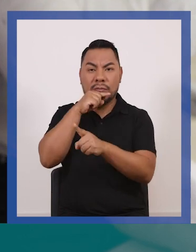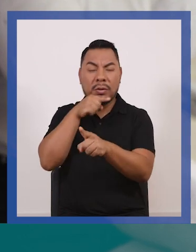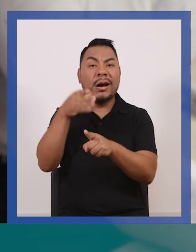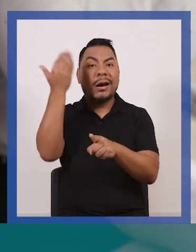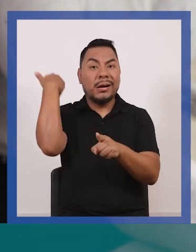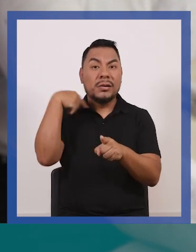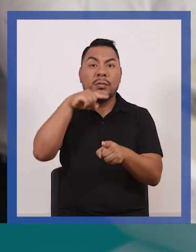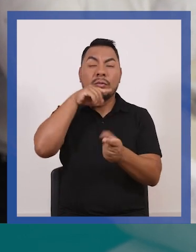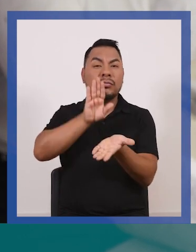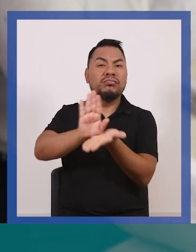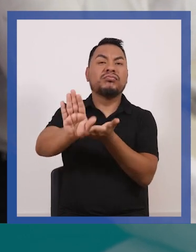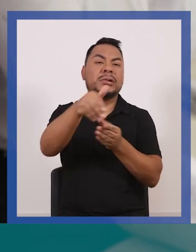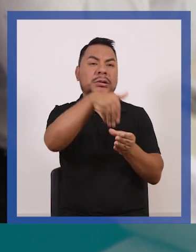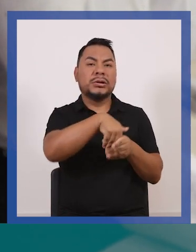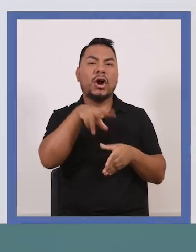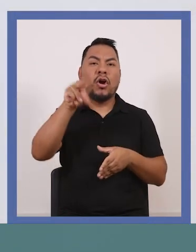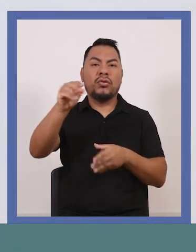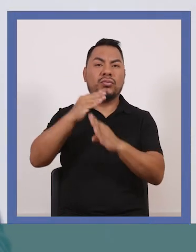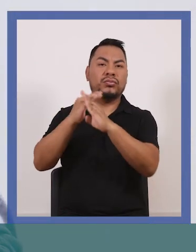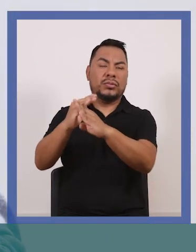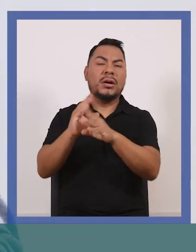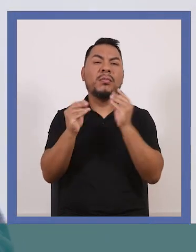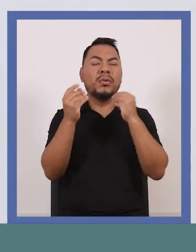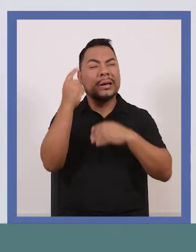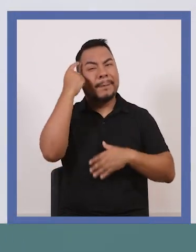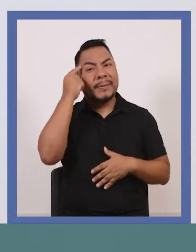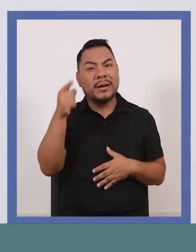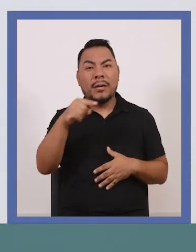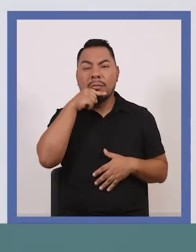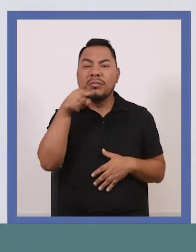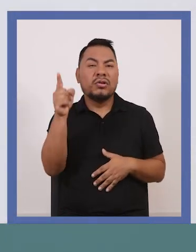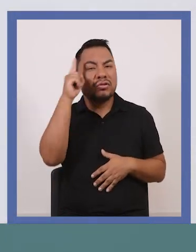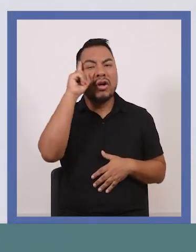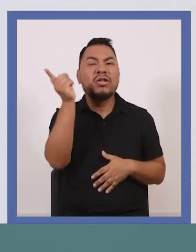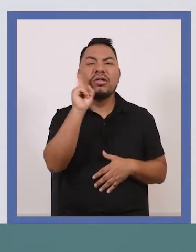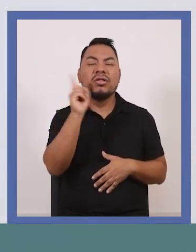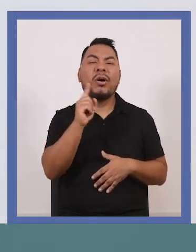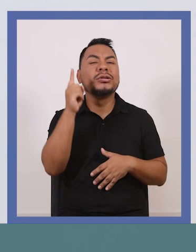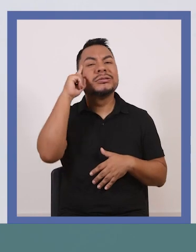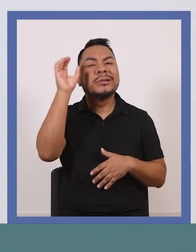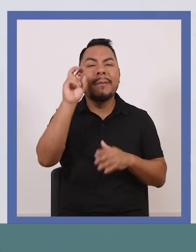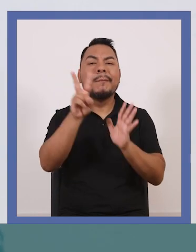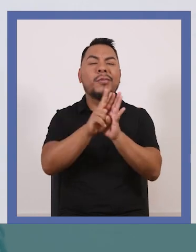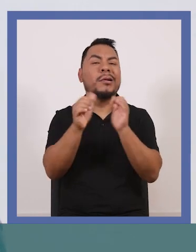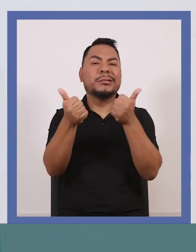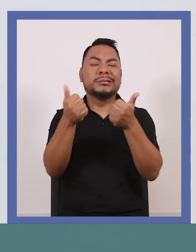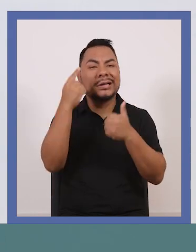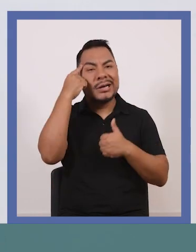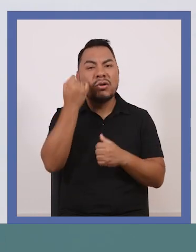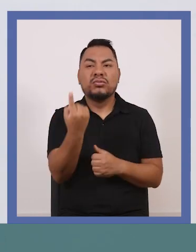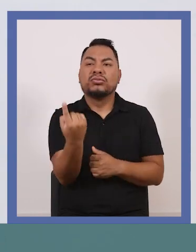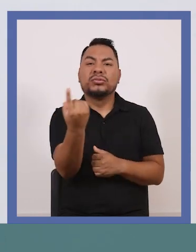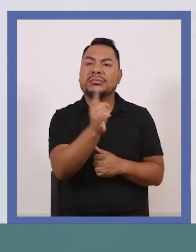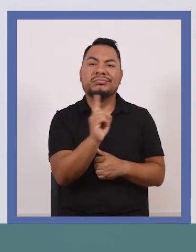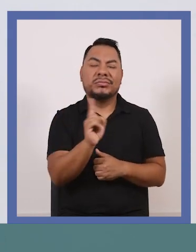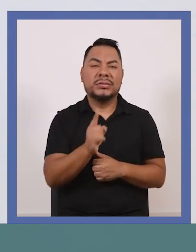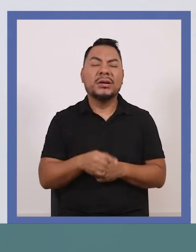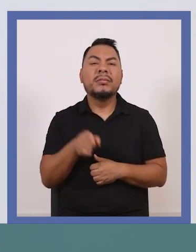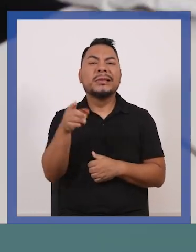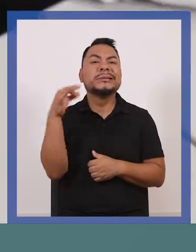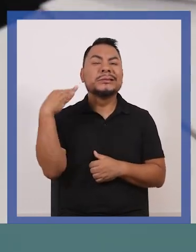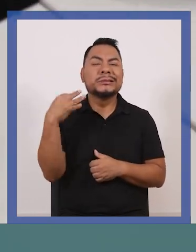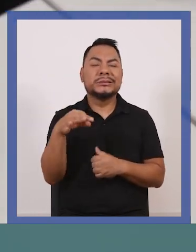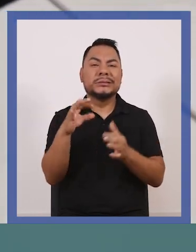las mujeres estaban excluidas de los procesos electorales porque se consideraban que eran personas carentes de voluntad individual, por estar